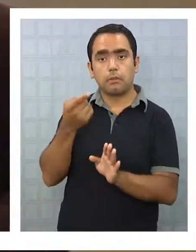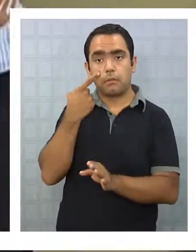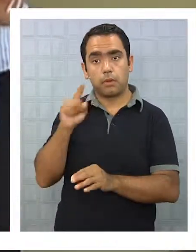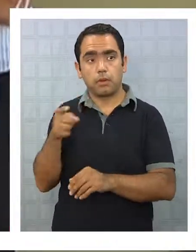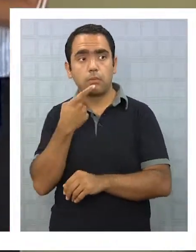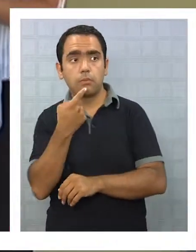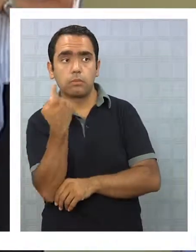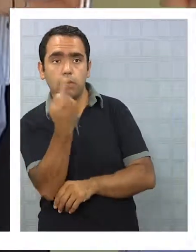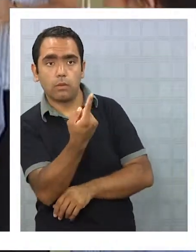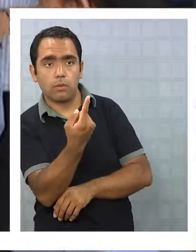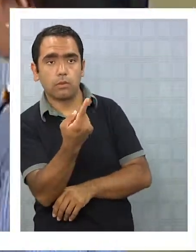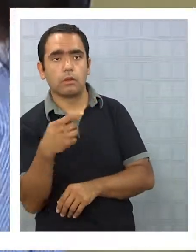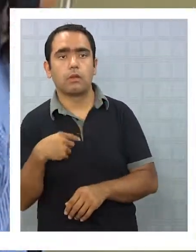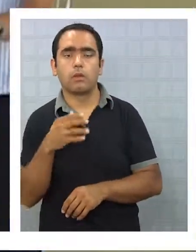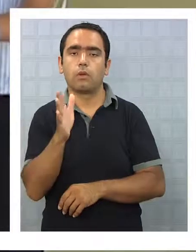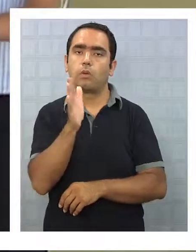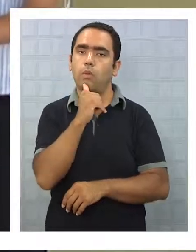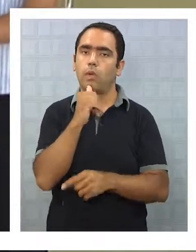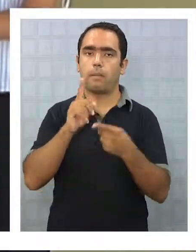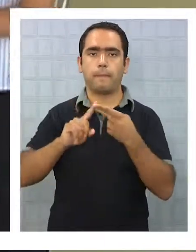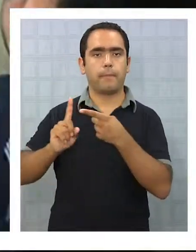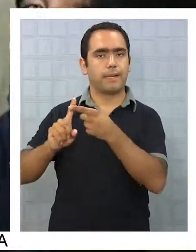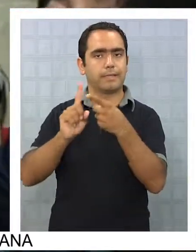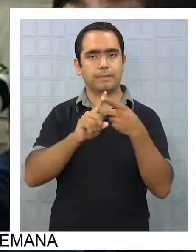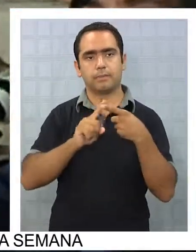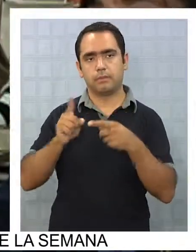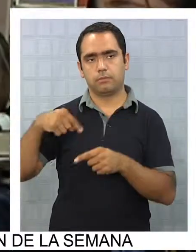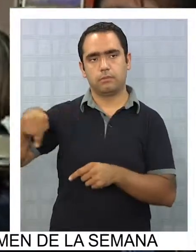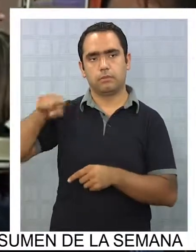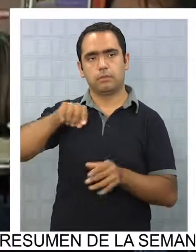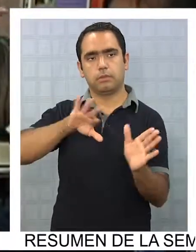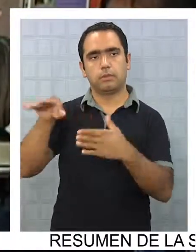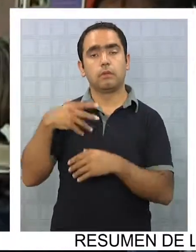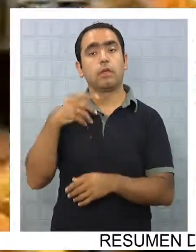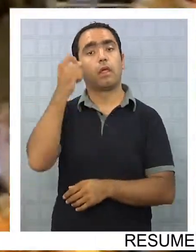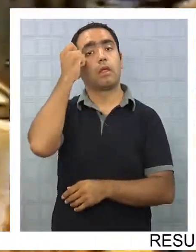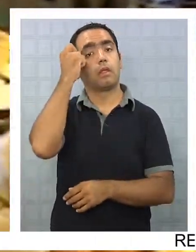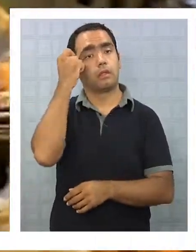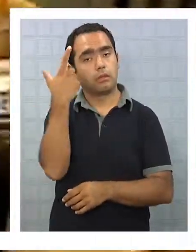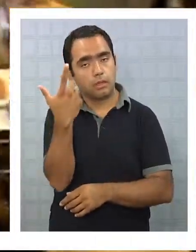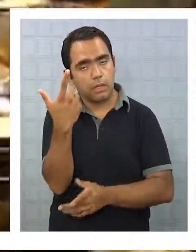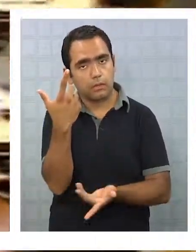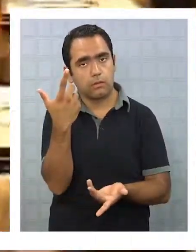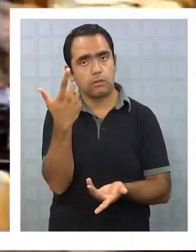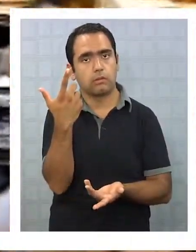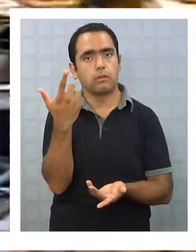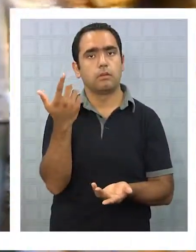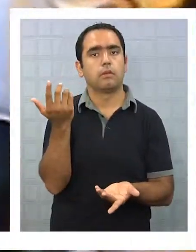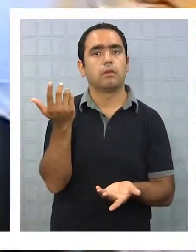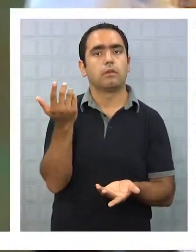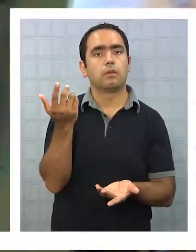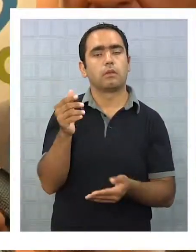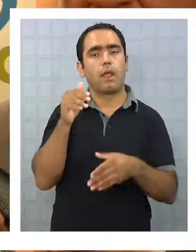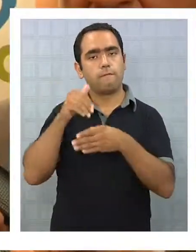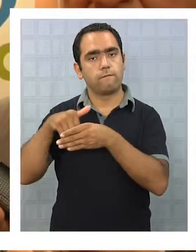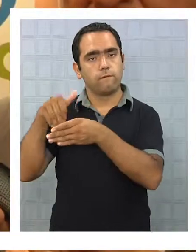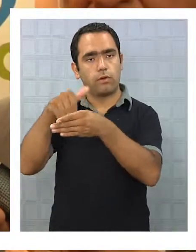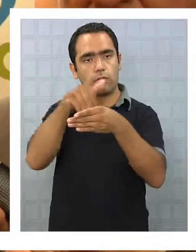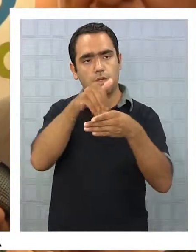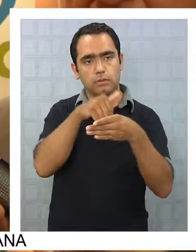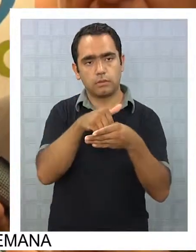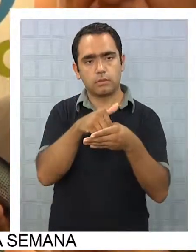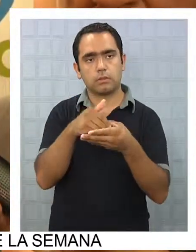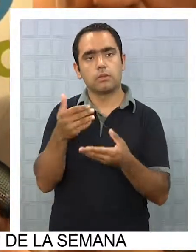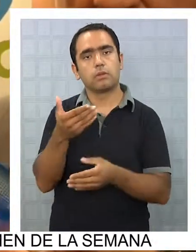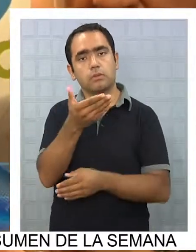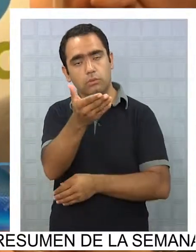no contó con gran participación de su gremio. Entiendo en todo caso que la votación a la que usted